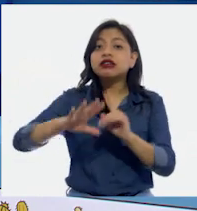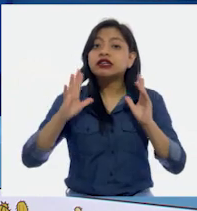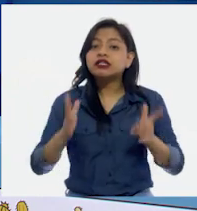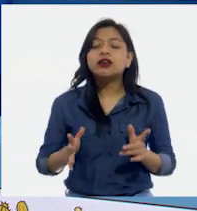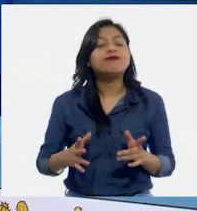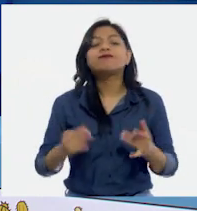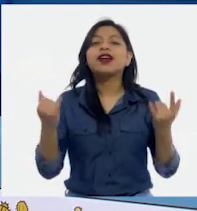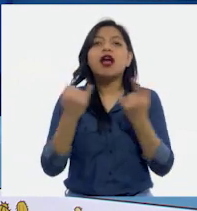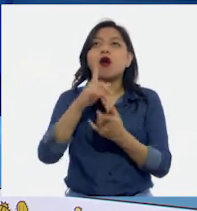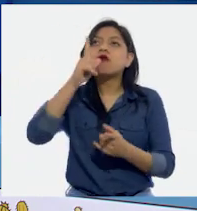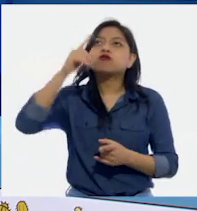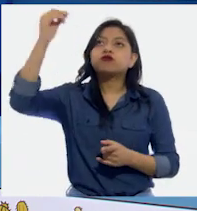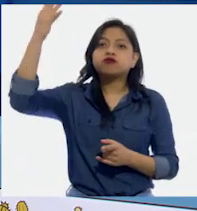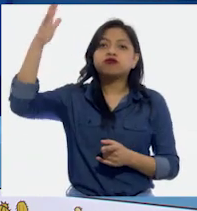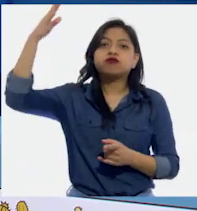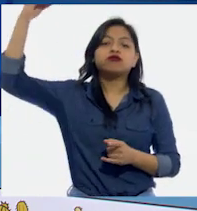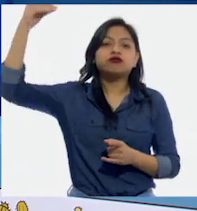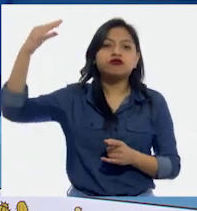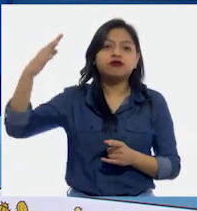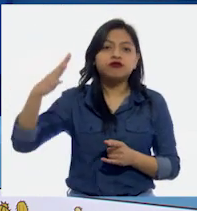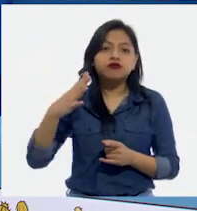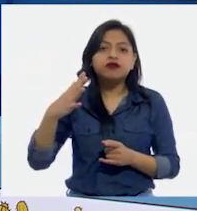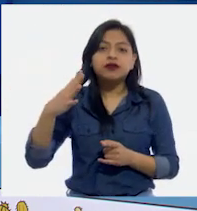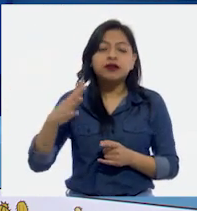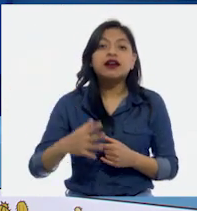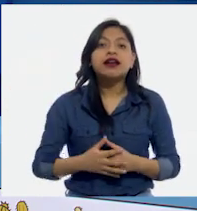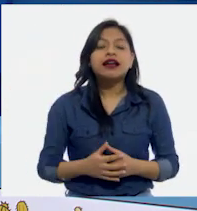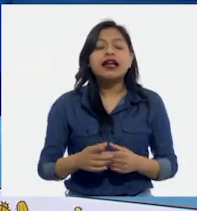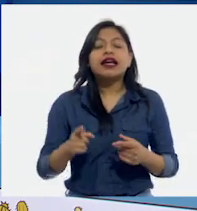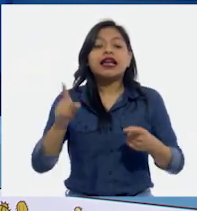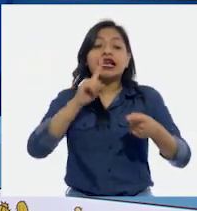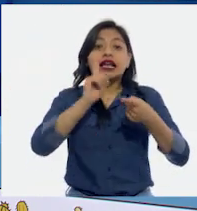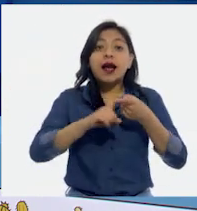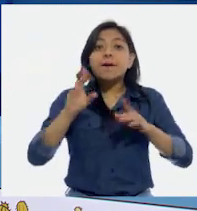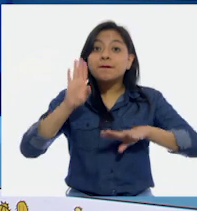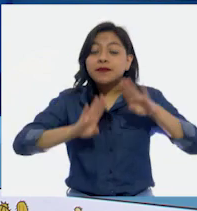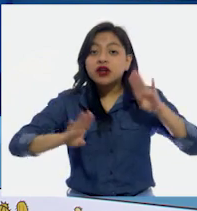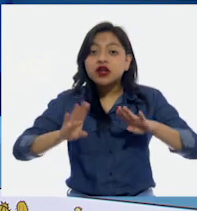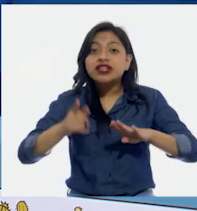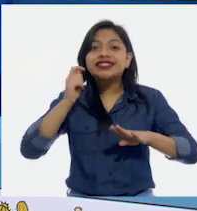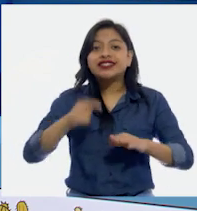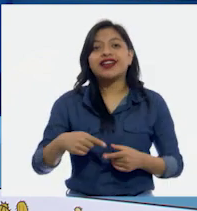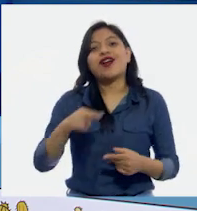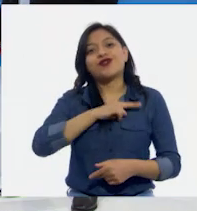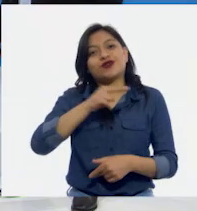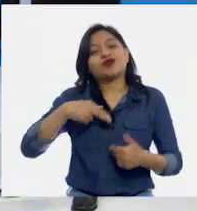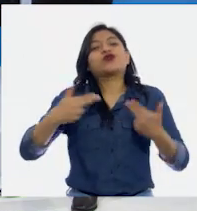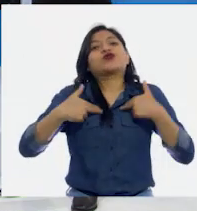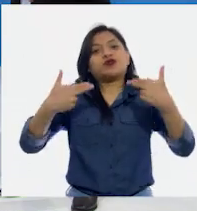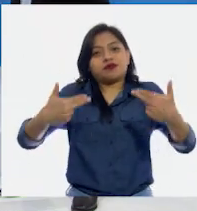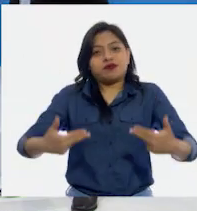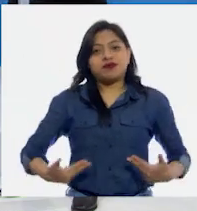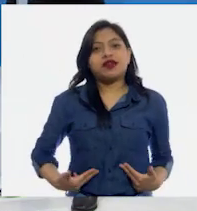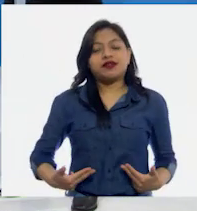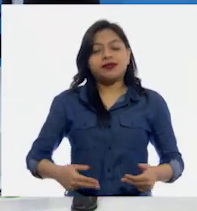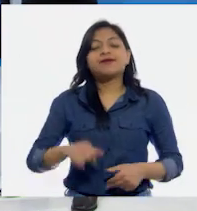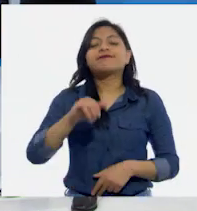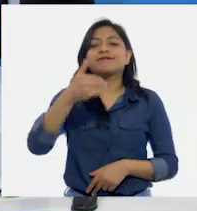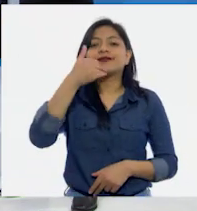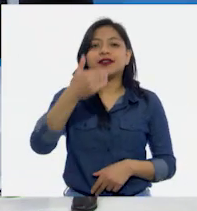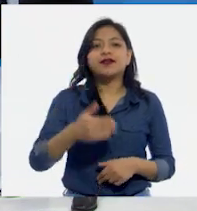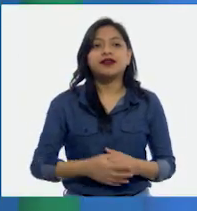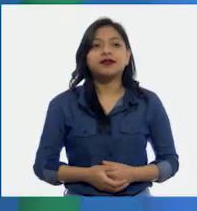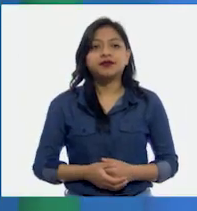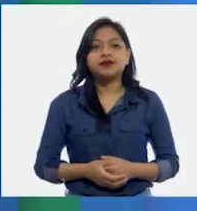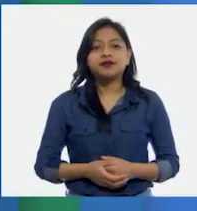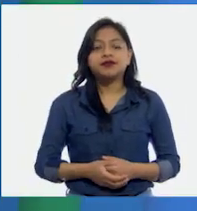la luz y el calor del sol. Y entre los biológicos estamos nosotros mismos. Muy bien. Vamos a observar